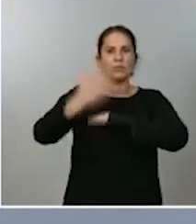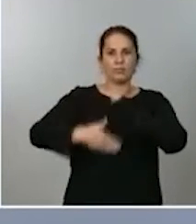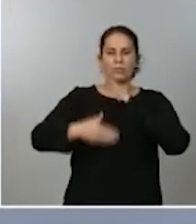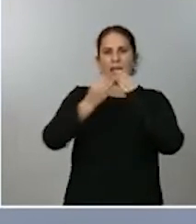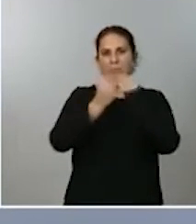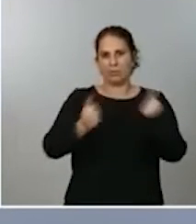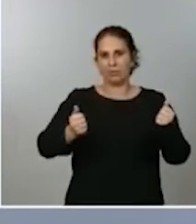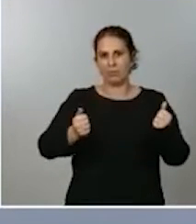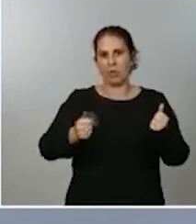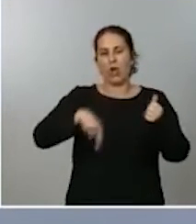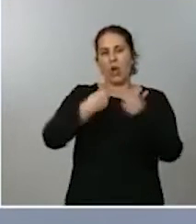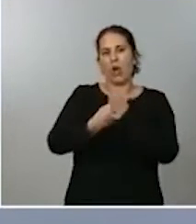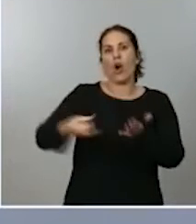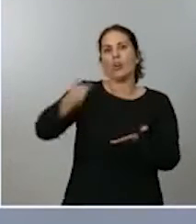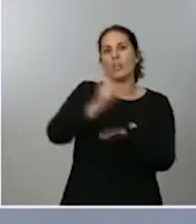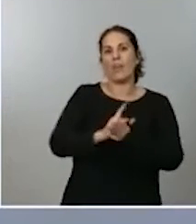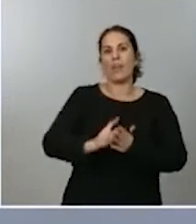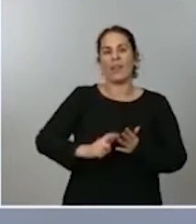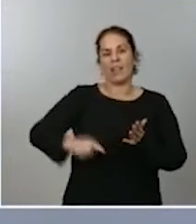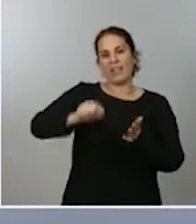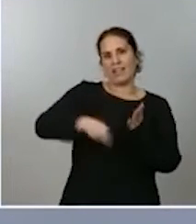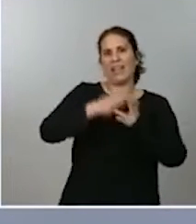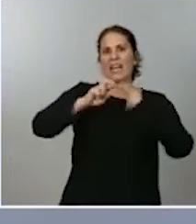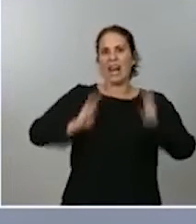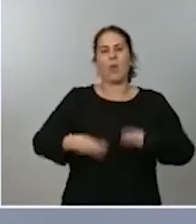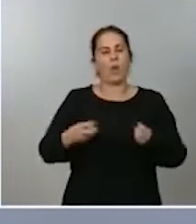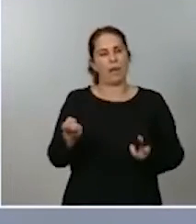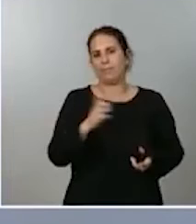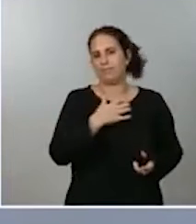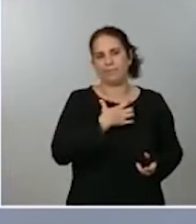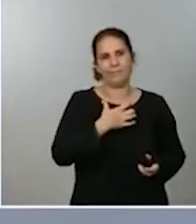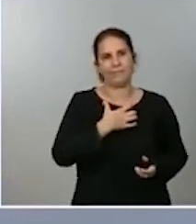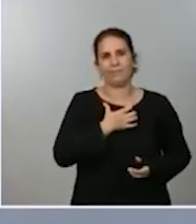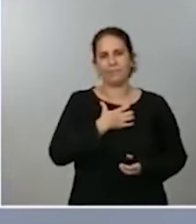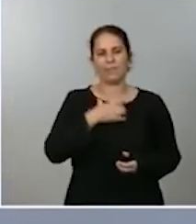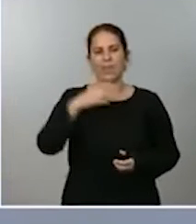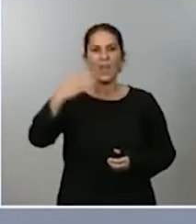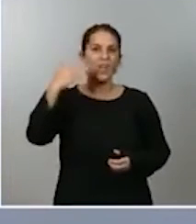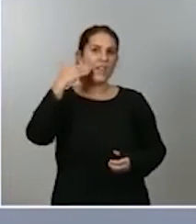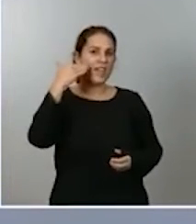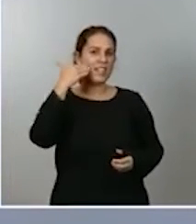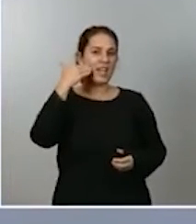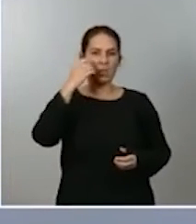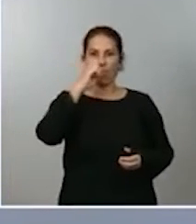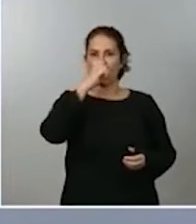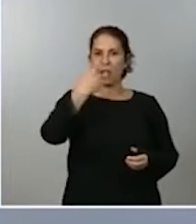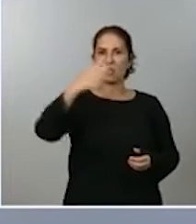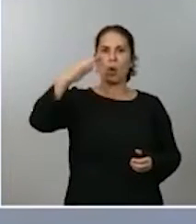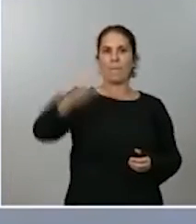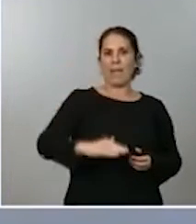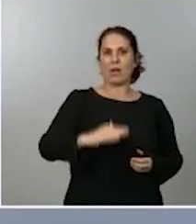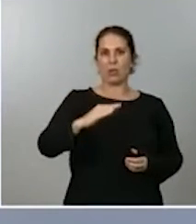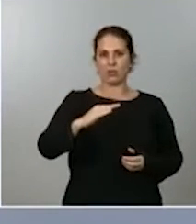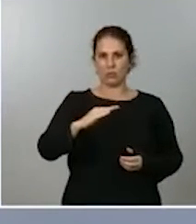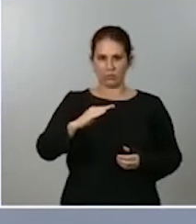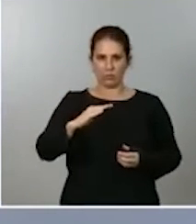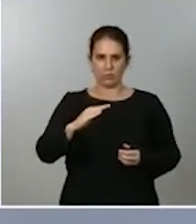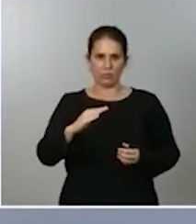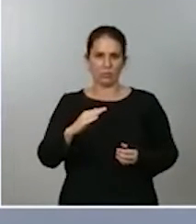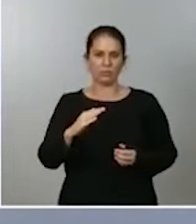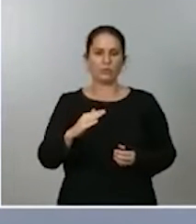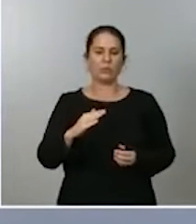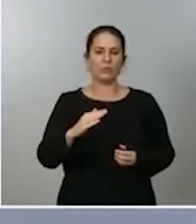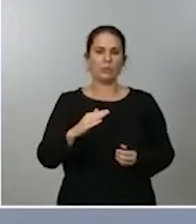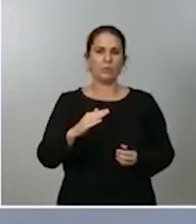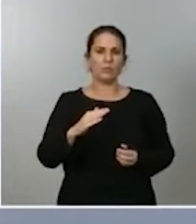ser renovados y, por lo tanto, a partir de esa fecha, que es una fecha inferior a un año desde el momento en el que les estoy hablando, no podrá existir ningún